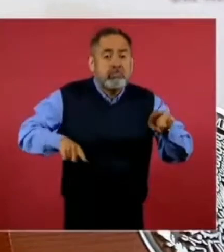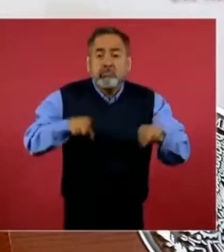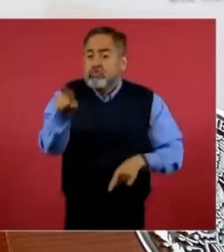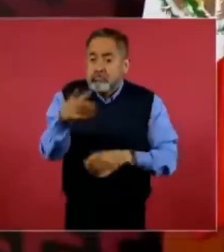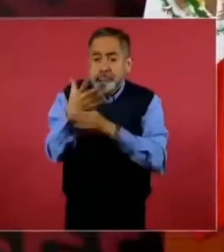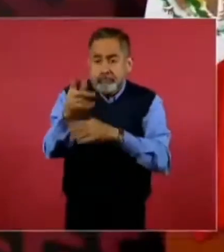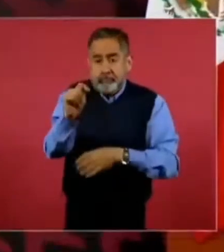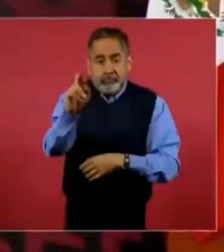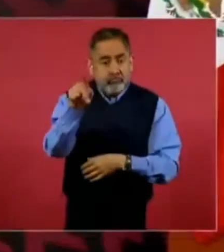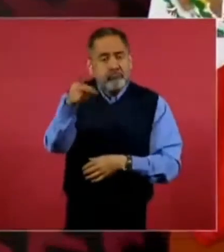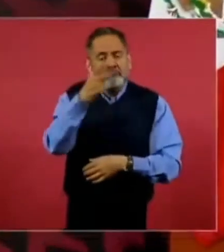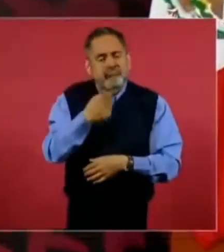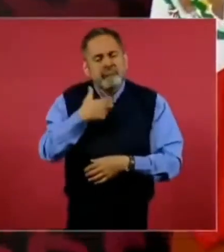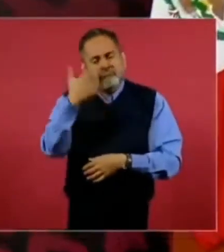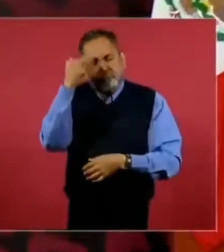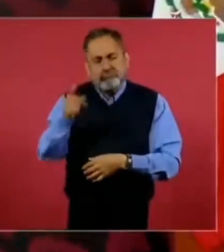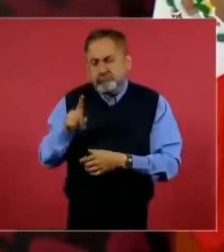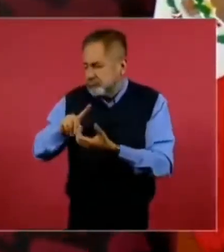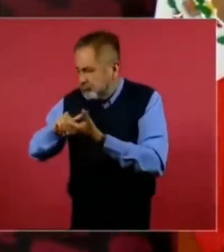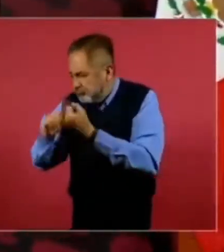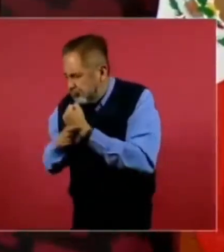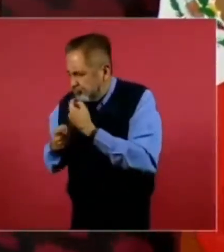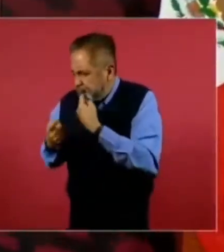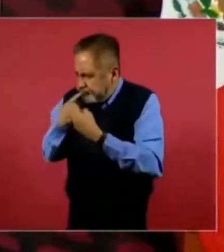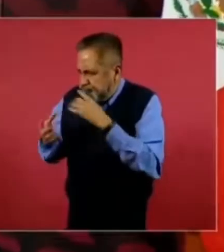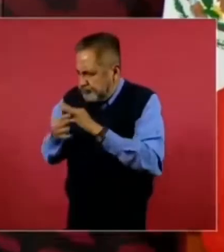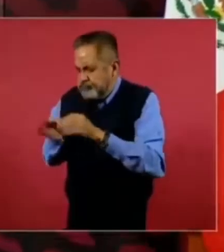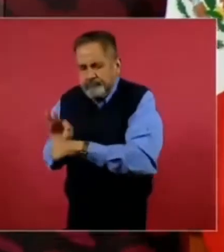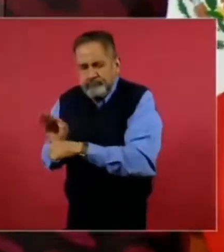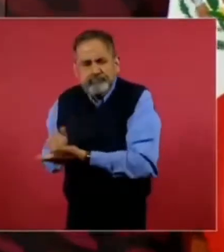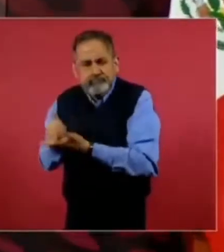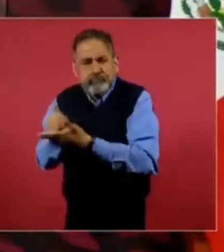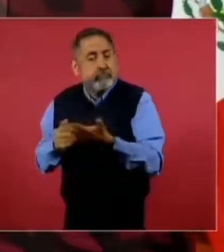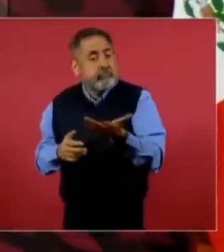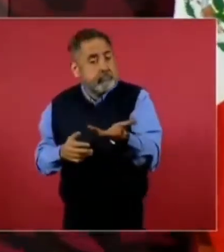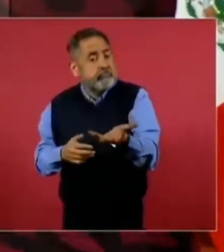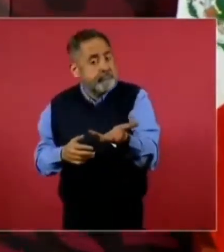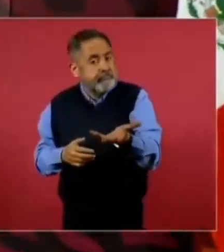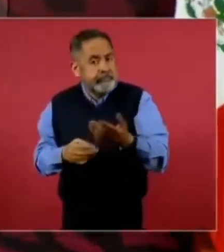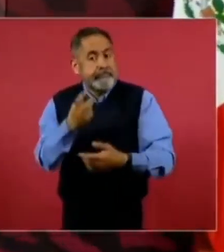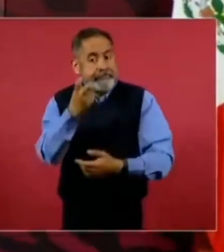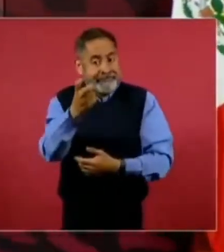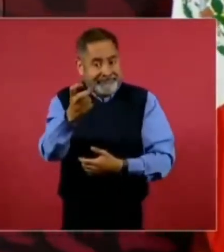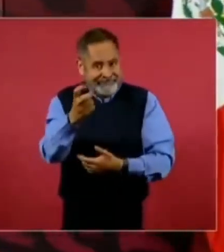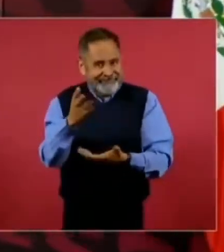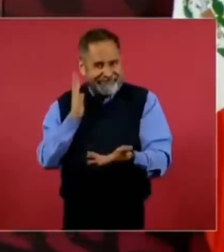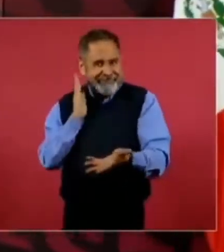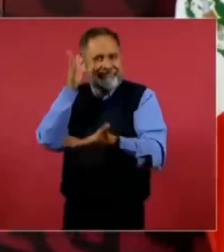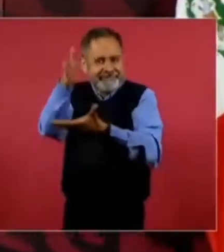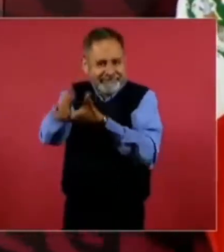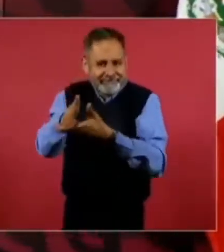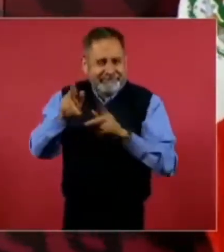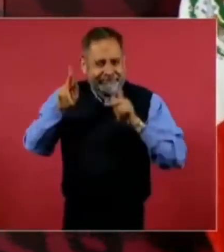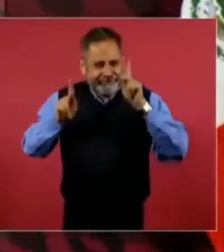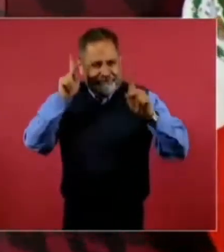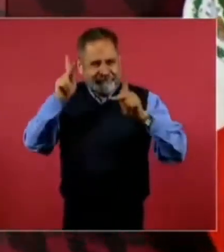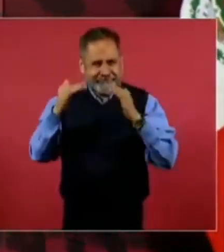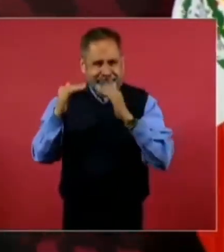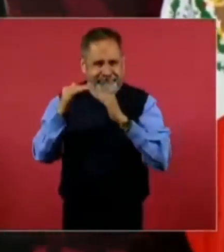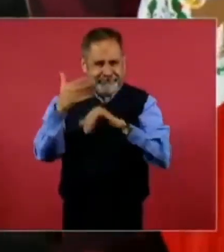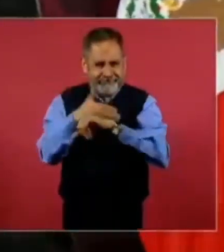bueno, y en esa visita a la Casa Blanca, cuando firmamos el tratado,